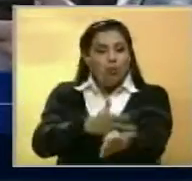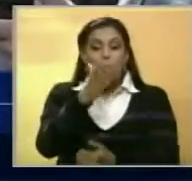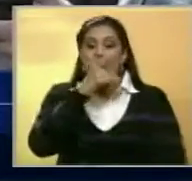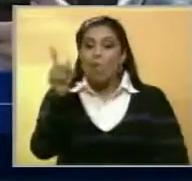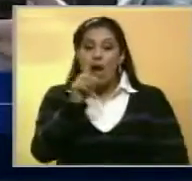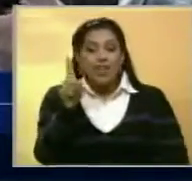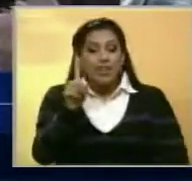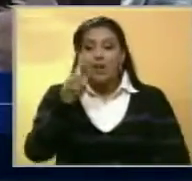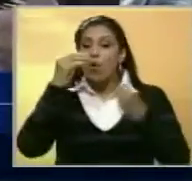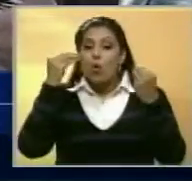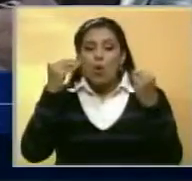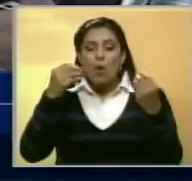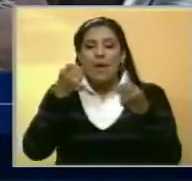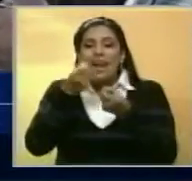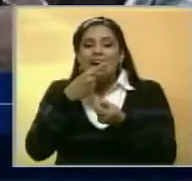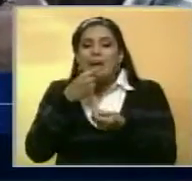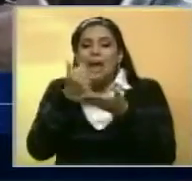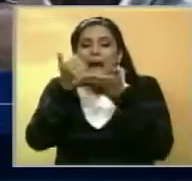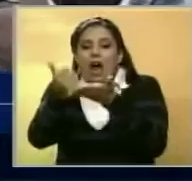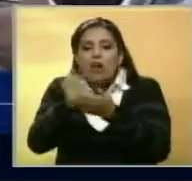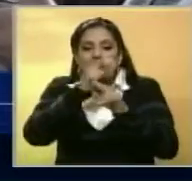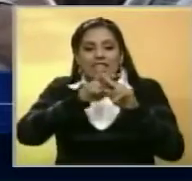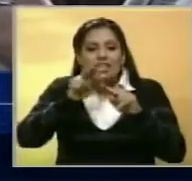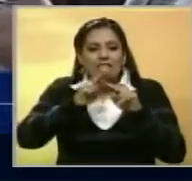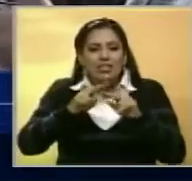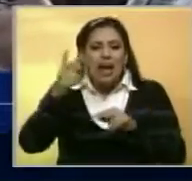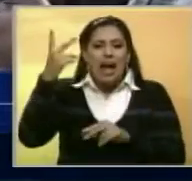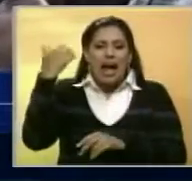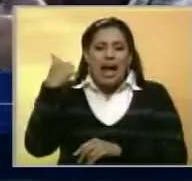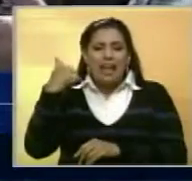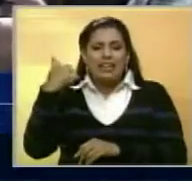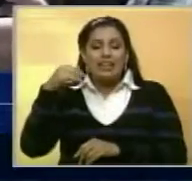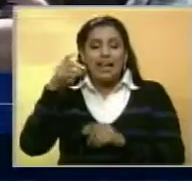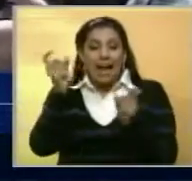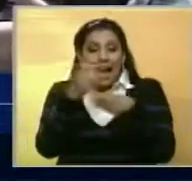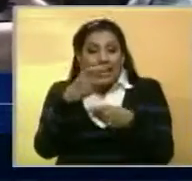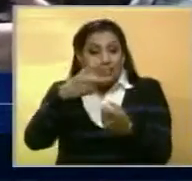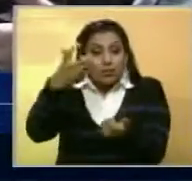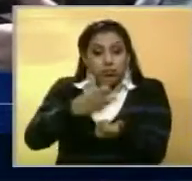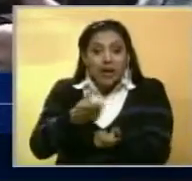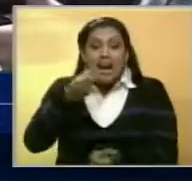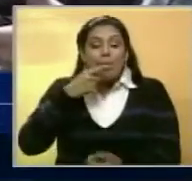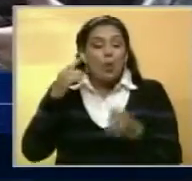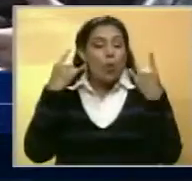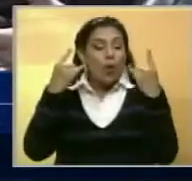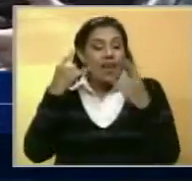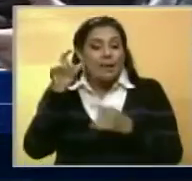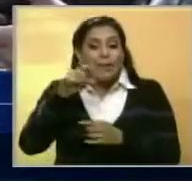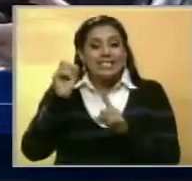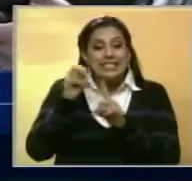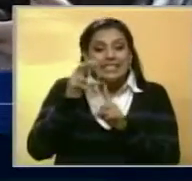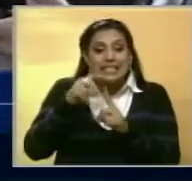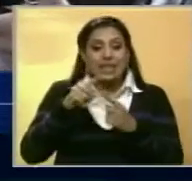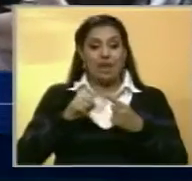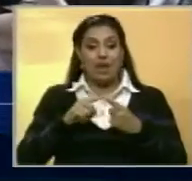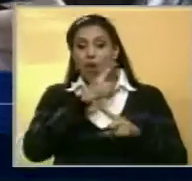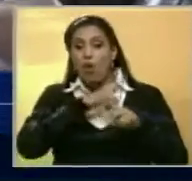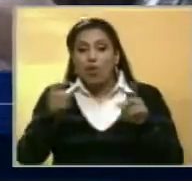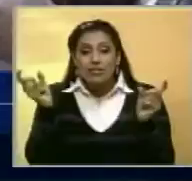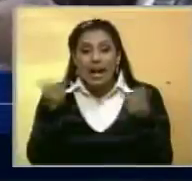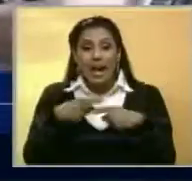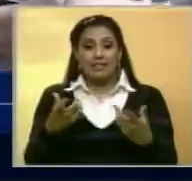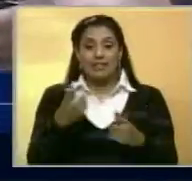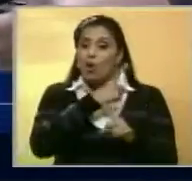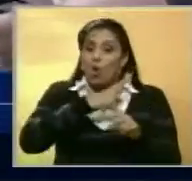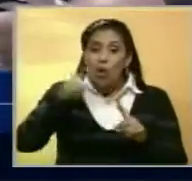No hay insumo para darle el medicamento, que es un medicamento oncológico a los que tienen sida, los que tienen cáncer,